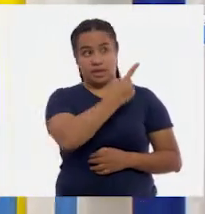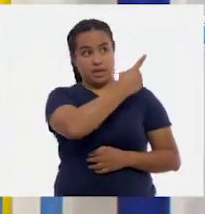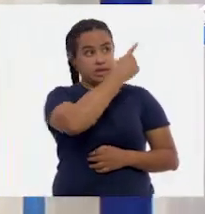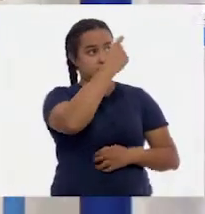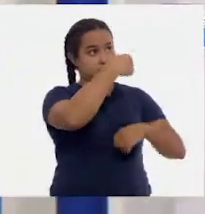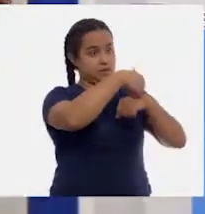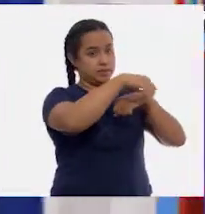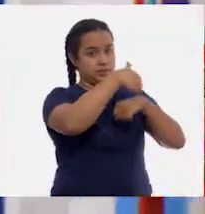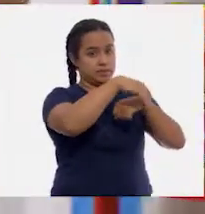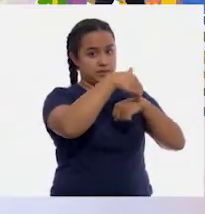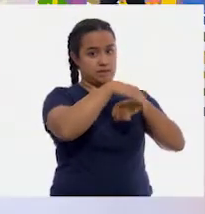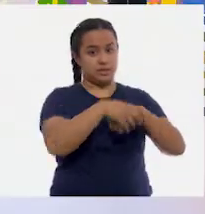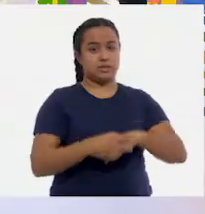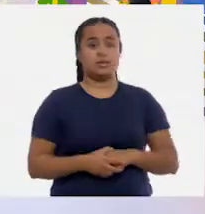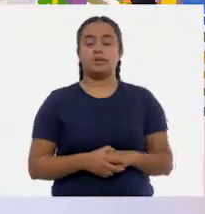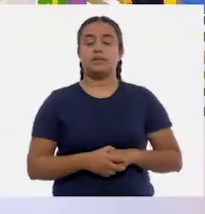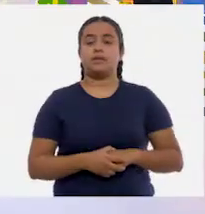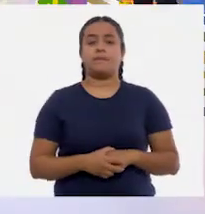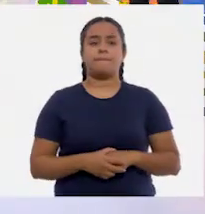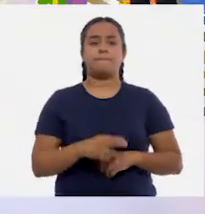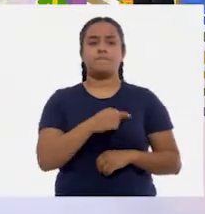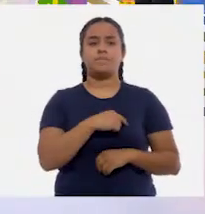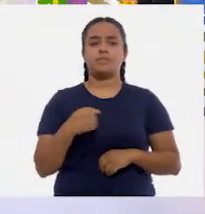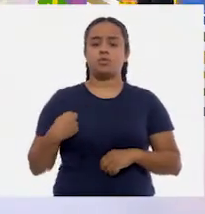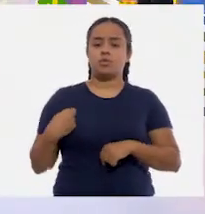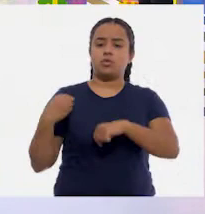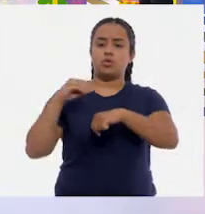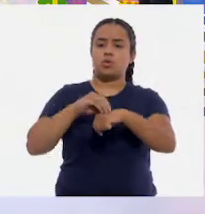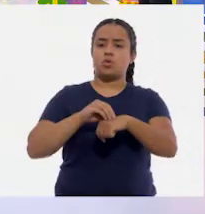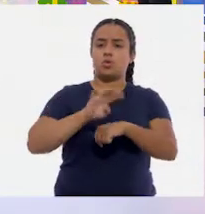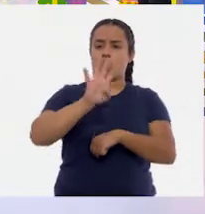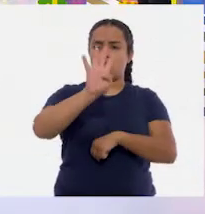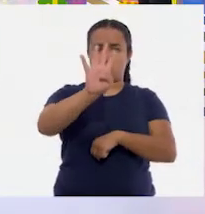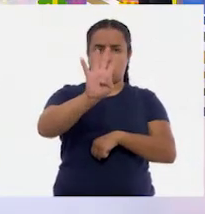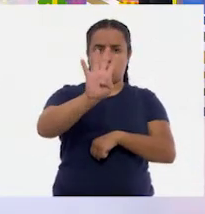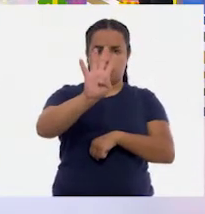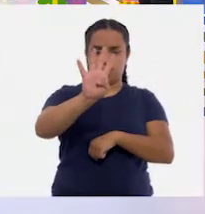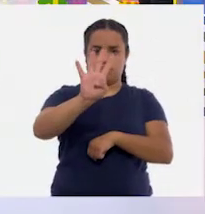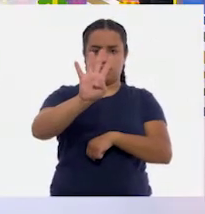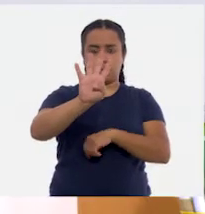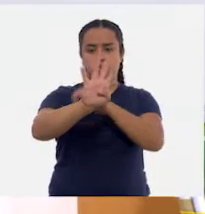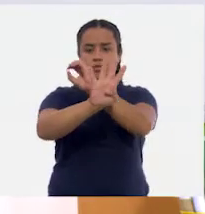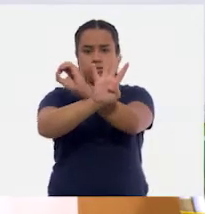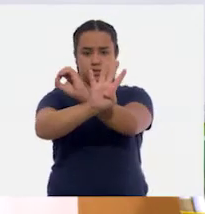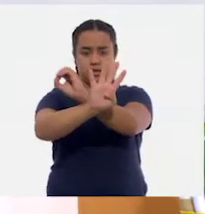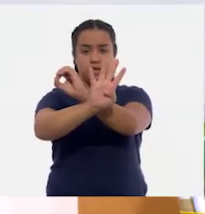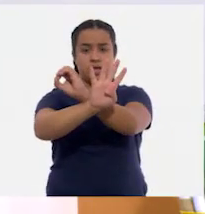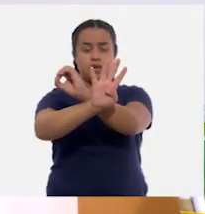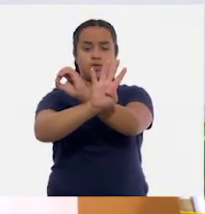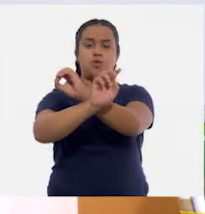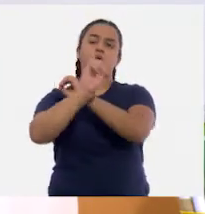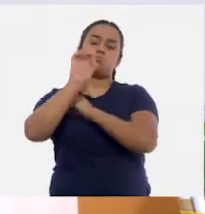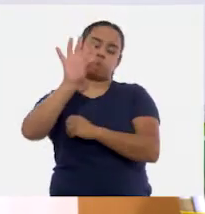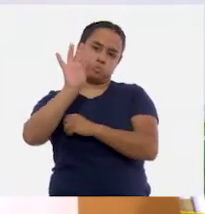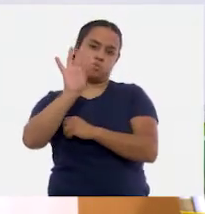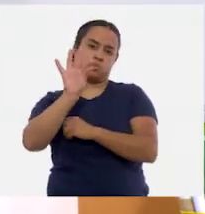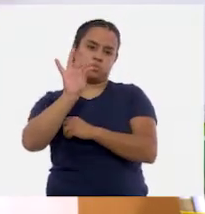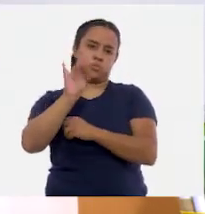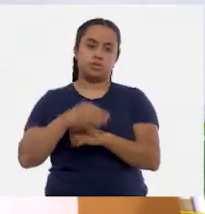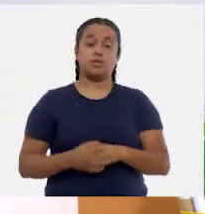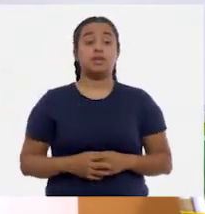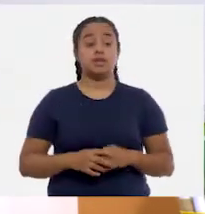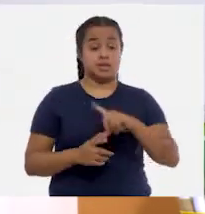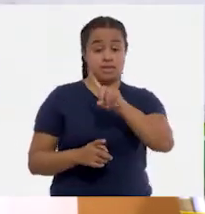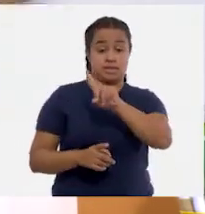pizarrón. Y le vamos a agregar las cuatro decenas o el número cuarenta. Si yo